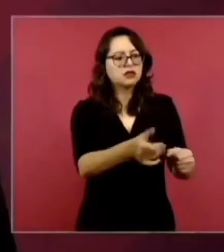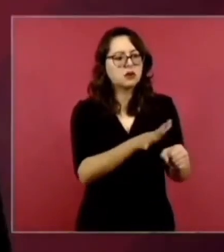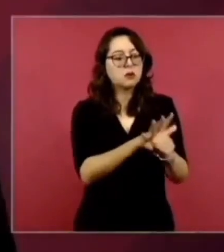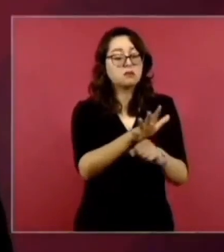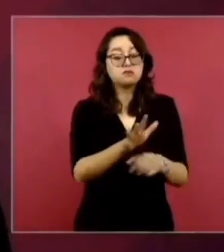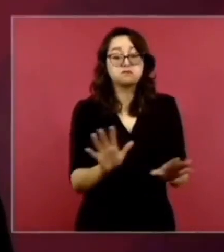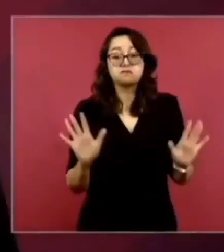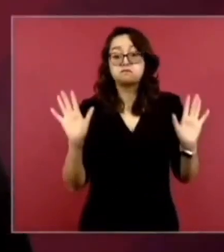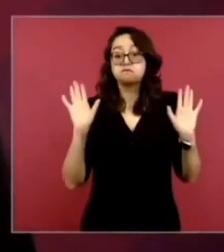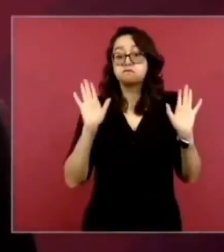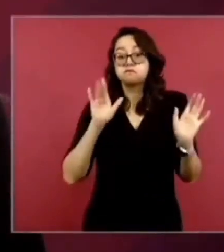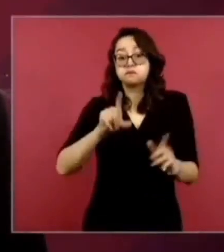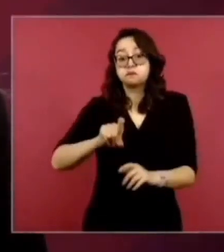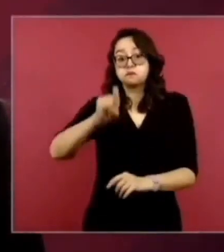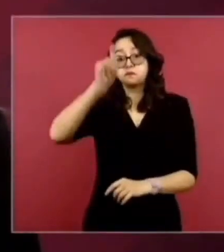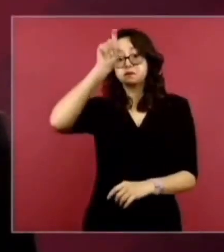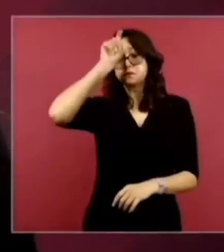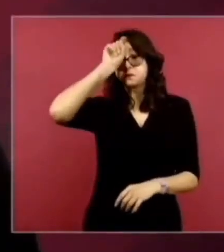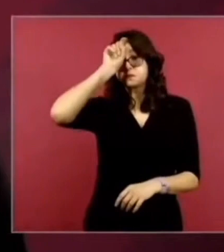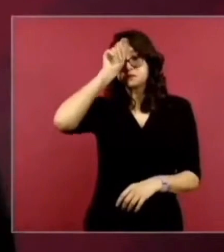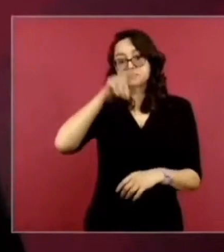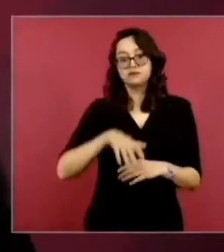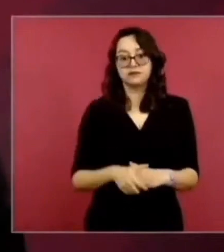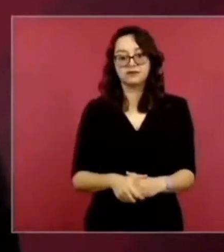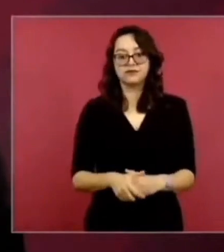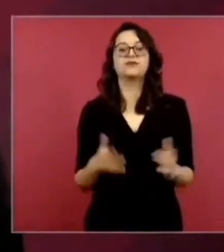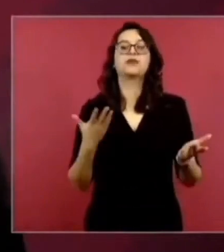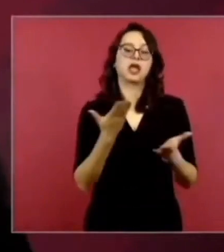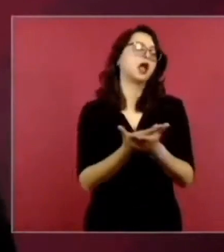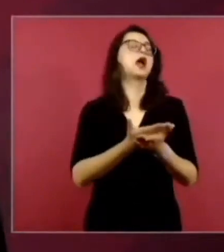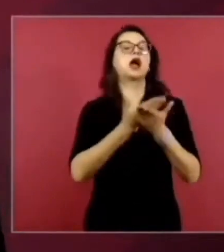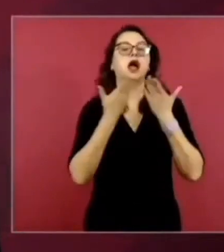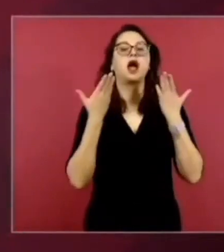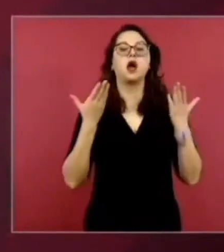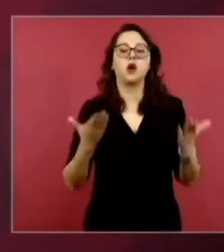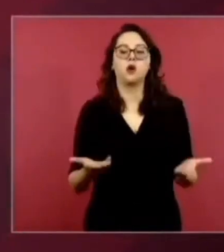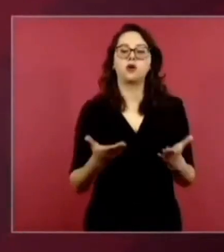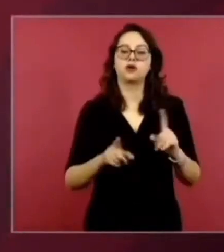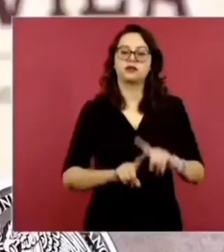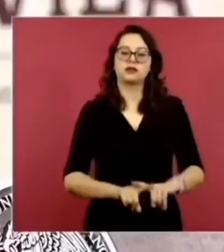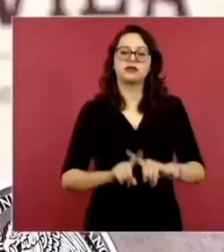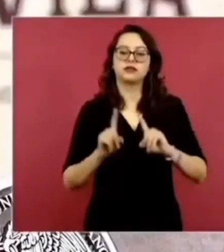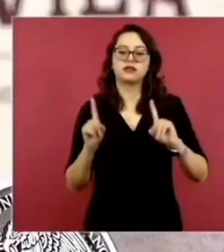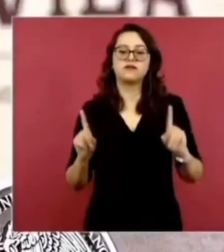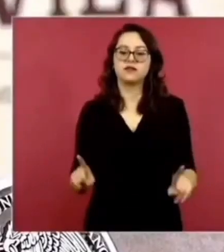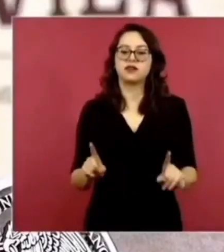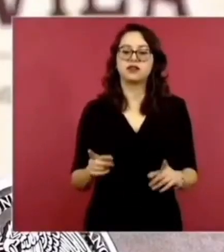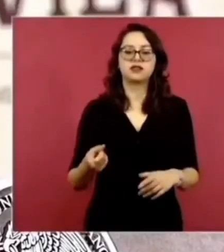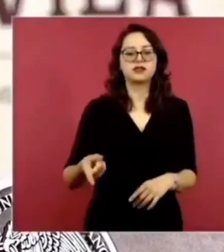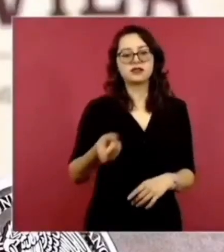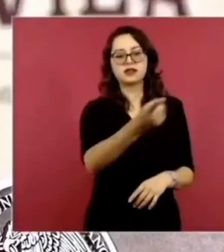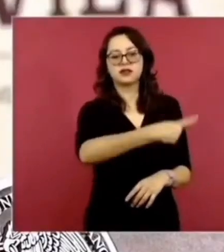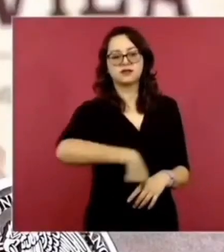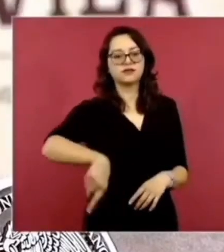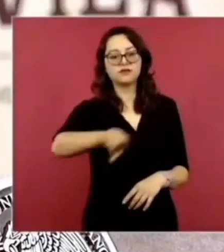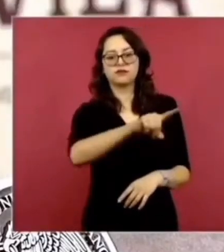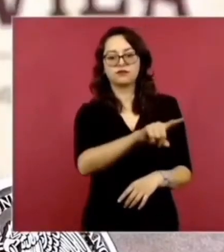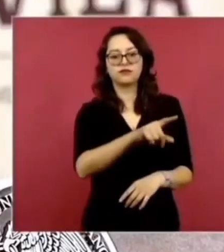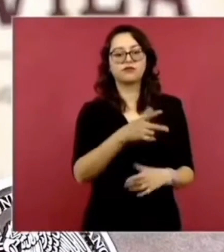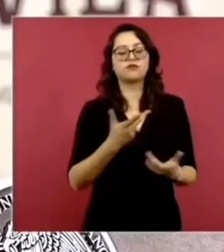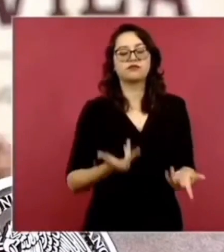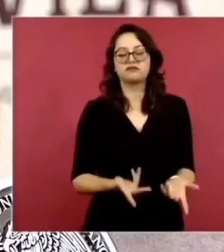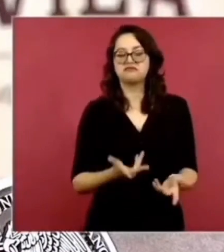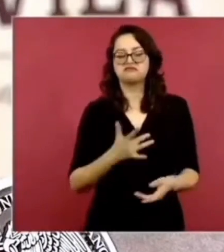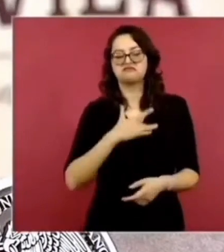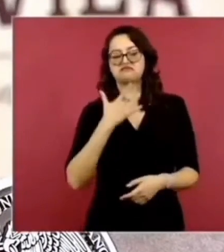se había hecho la investigación o no. Por eso, el Conacyt conmina a voceros del conservadurismo desde este